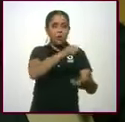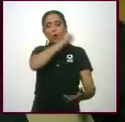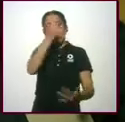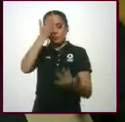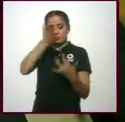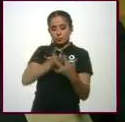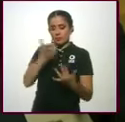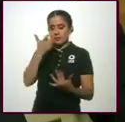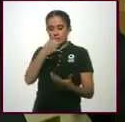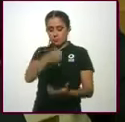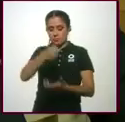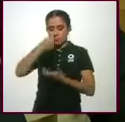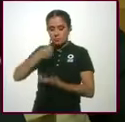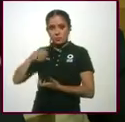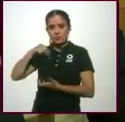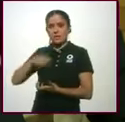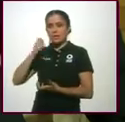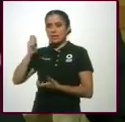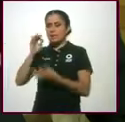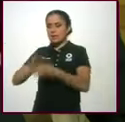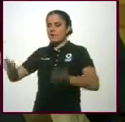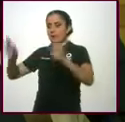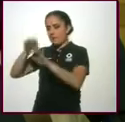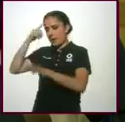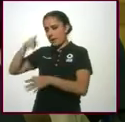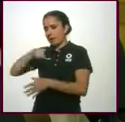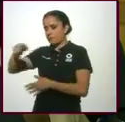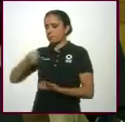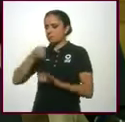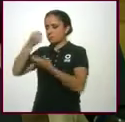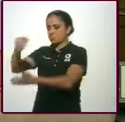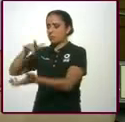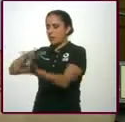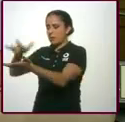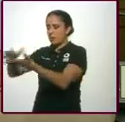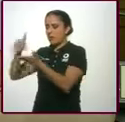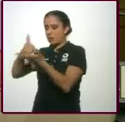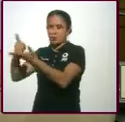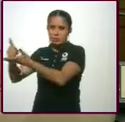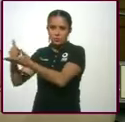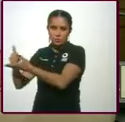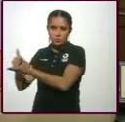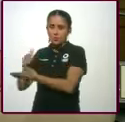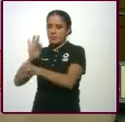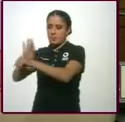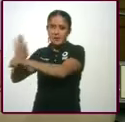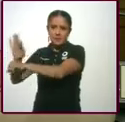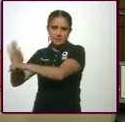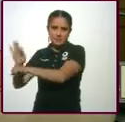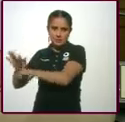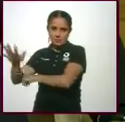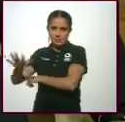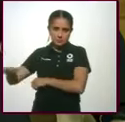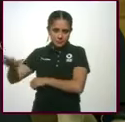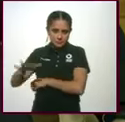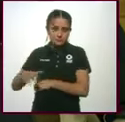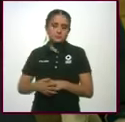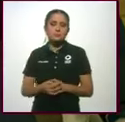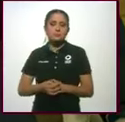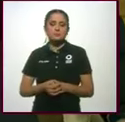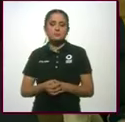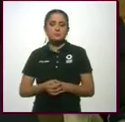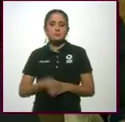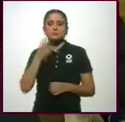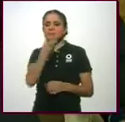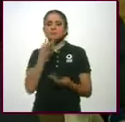que eran importantes para el Estado, ¿no? Sí. tenían que ver con el Estado benefactor, en el mejor sentido de la palabra. A ver, ¿esa parte